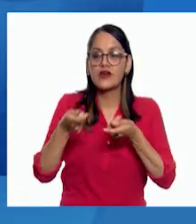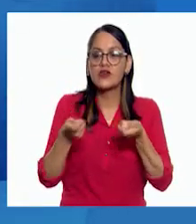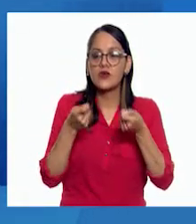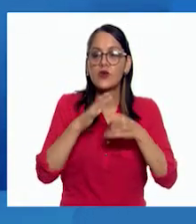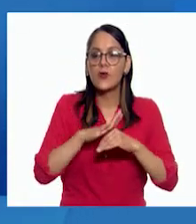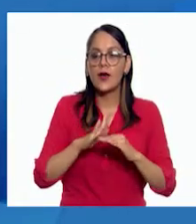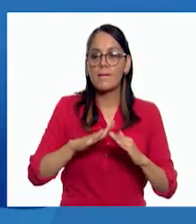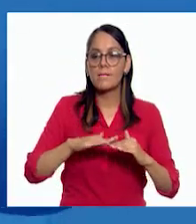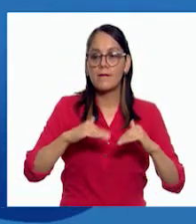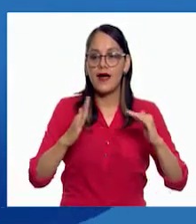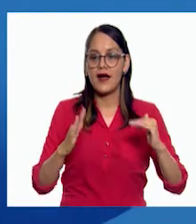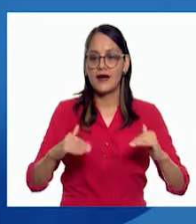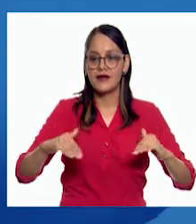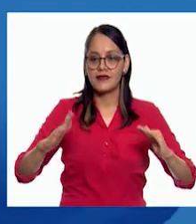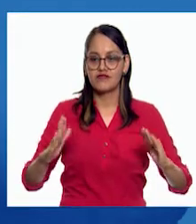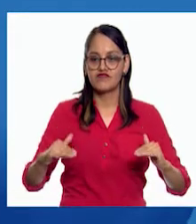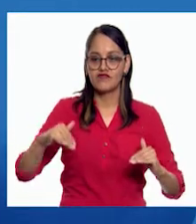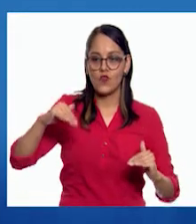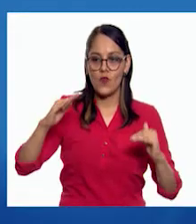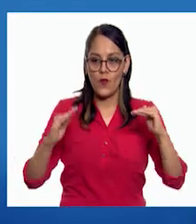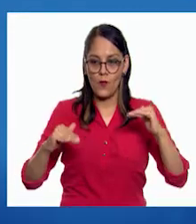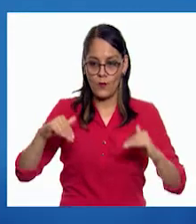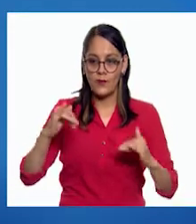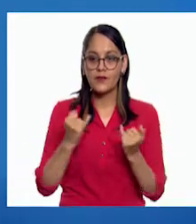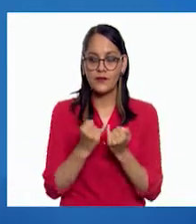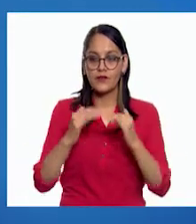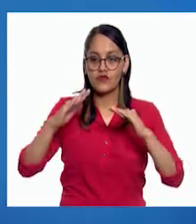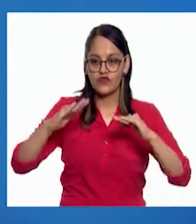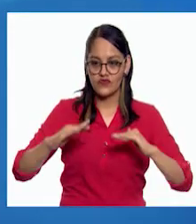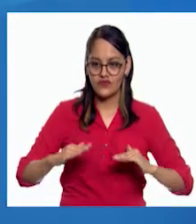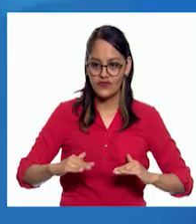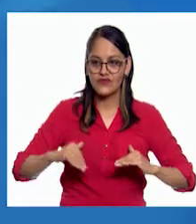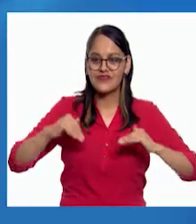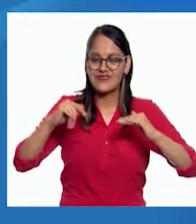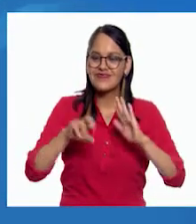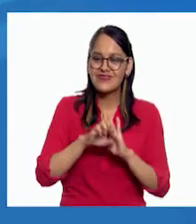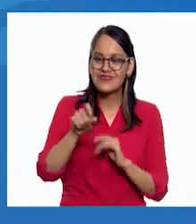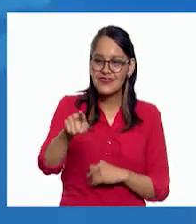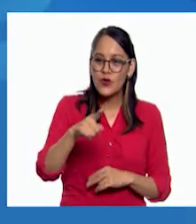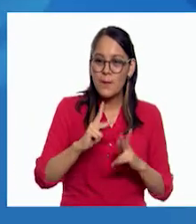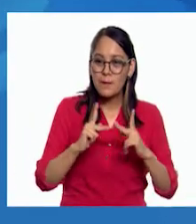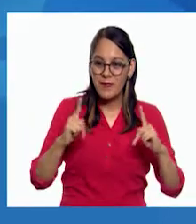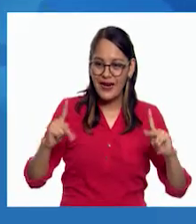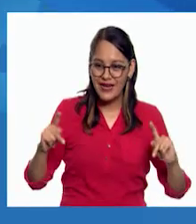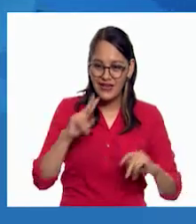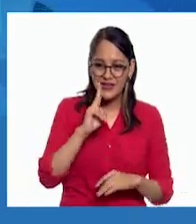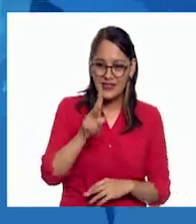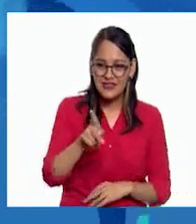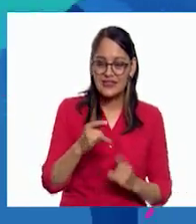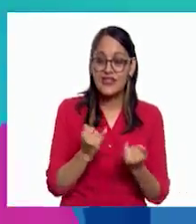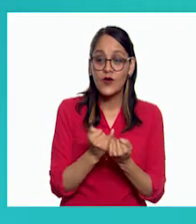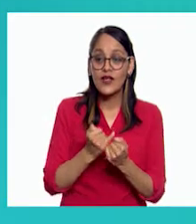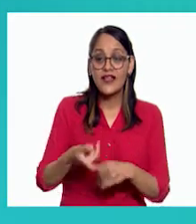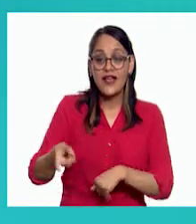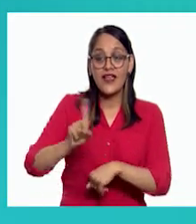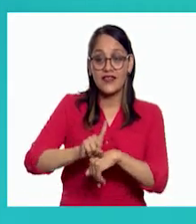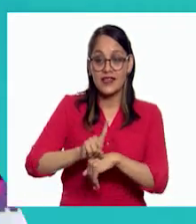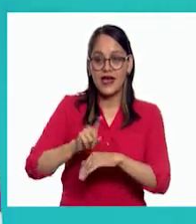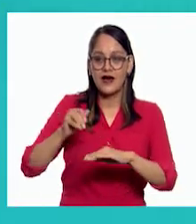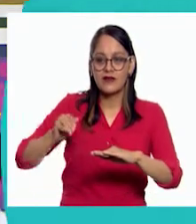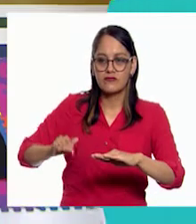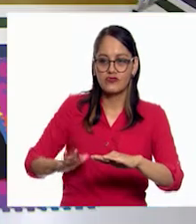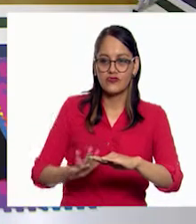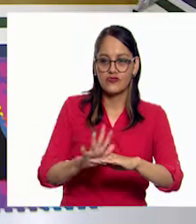supuesto. ¿La has visto, por ejemplo, cuando has ido a la playa? Sí, por supuesto. ¿Cómo se ven las olas en el día y en la noche?